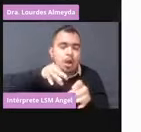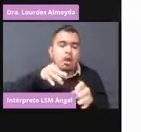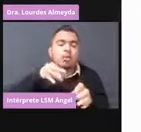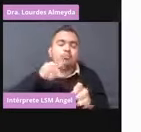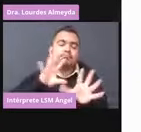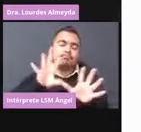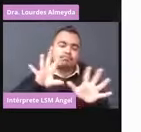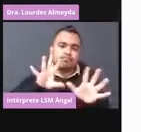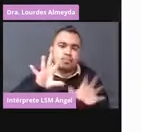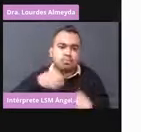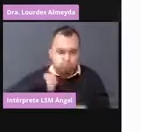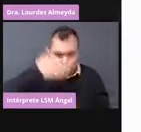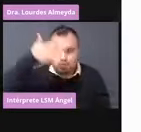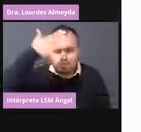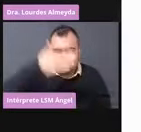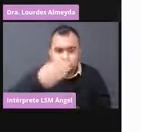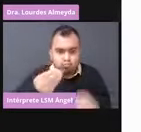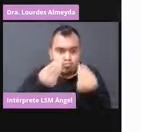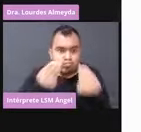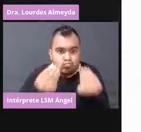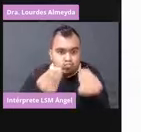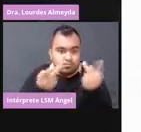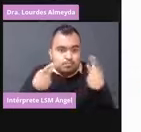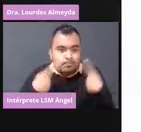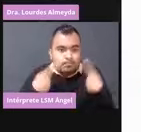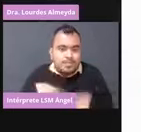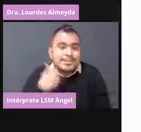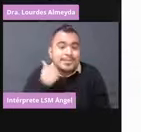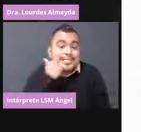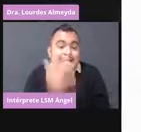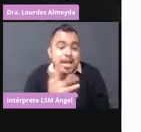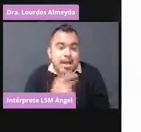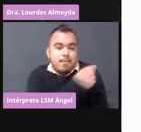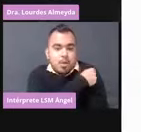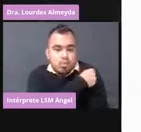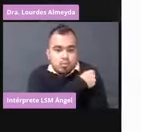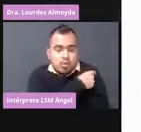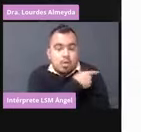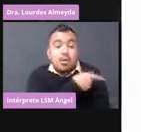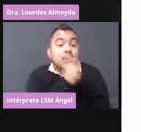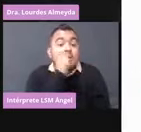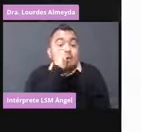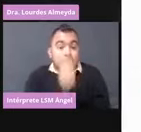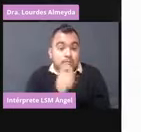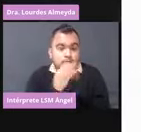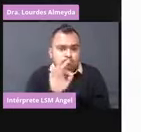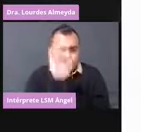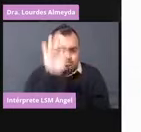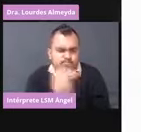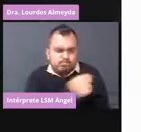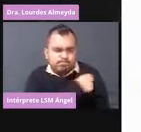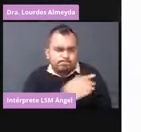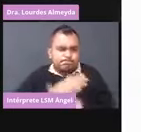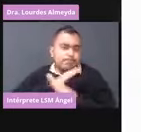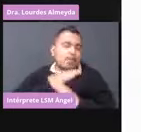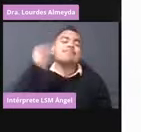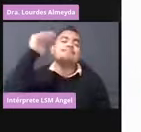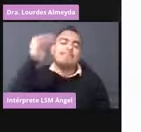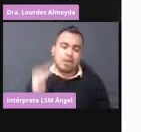hay muchas personas que quieren vacunarse. Su efectividad es menor, es un 63%